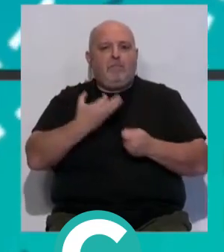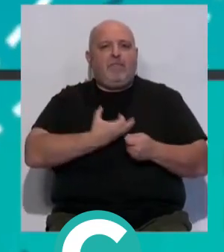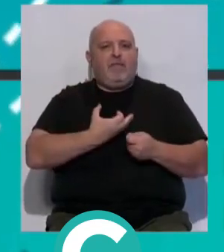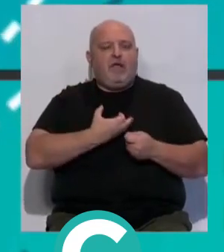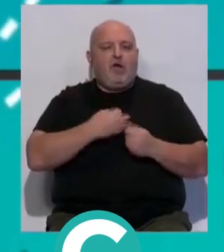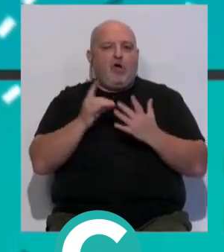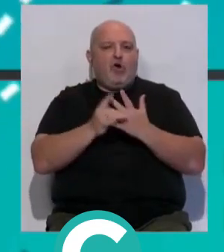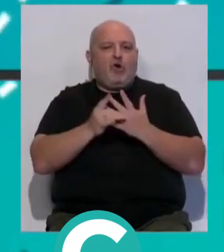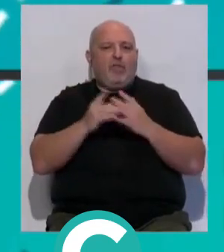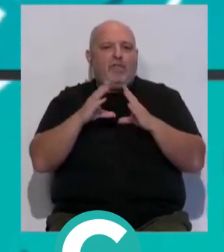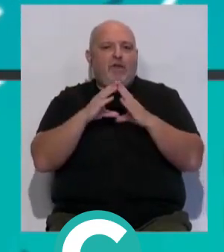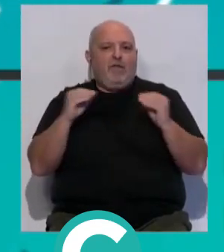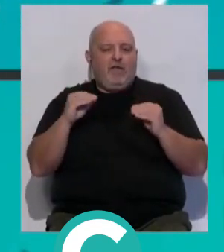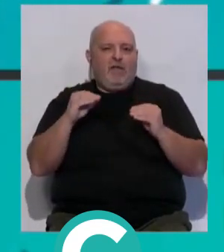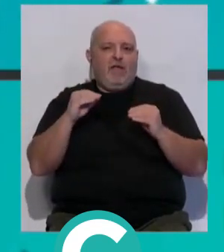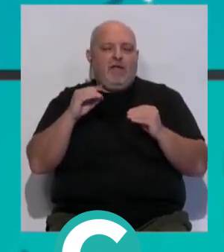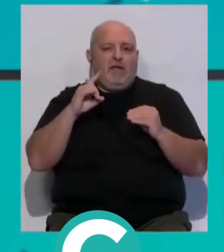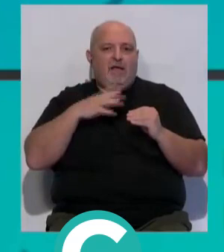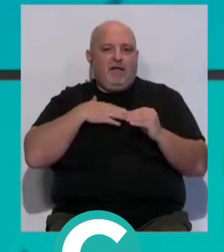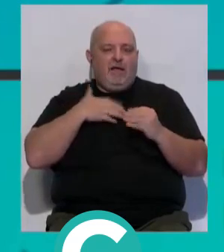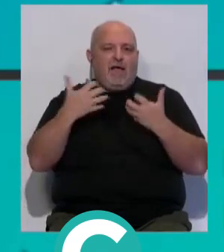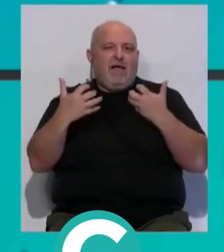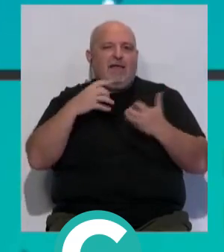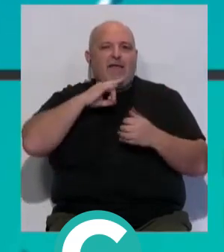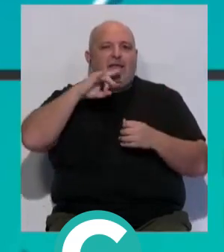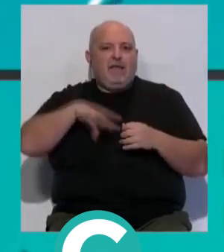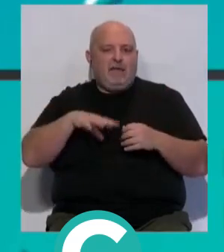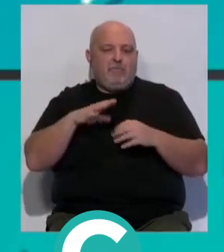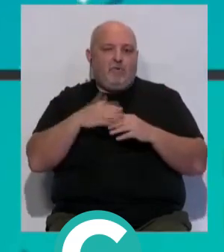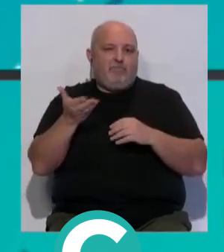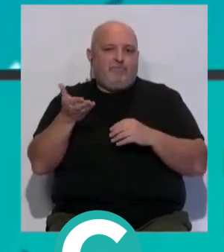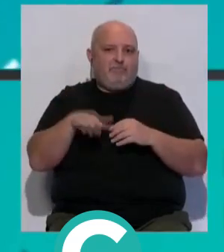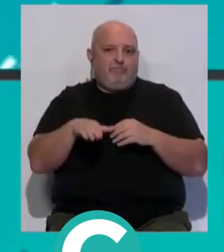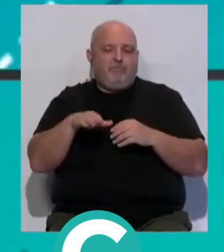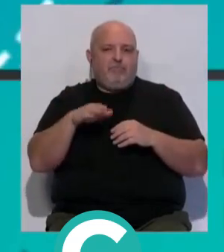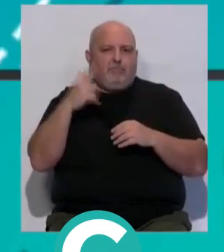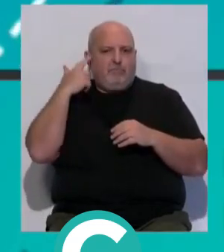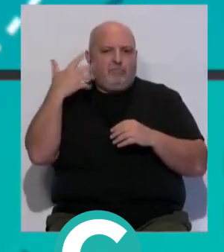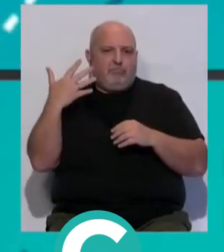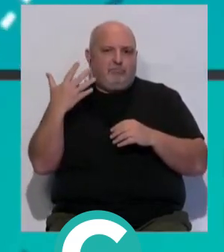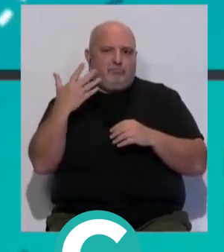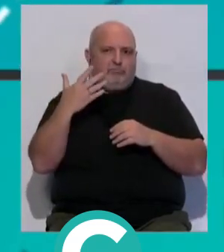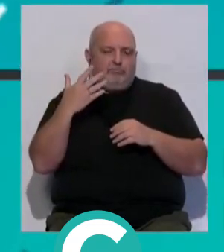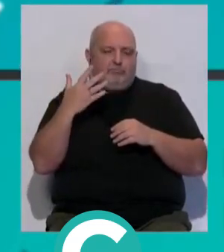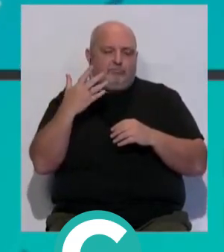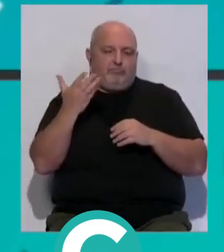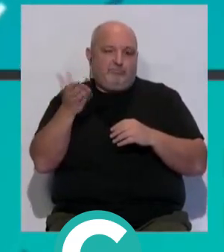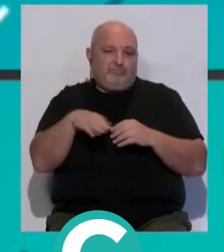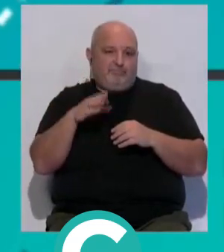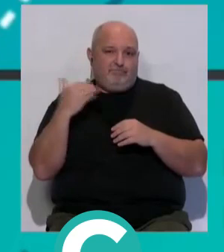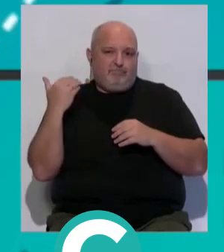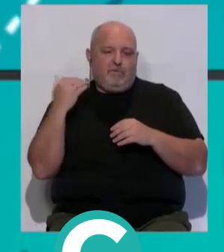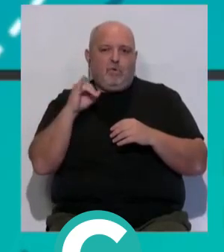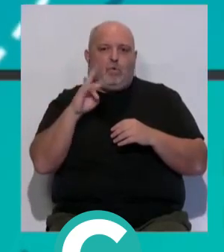de oro de Andalucía en el campo de las artes a título póstumo al recién desaparecido,